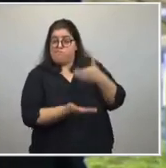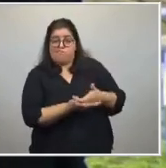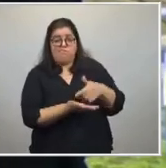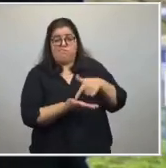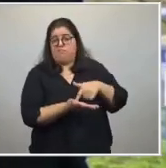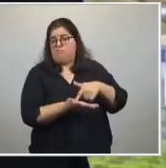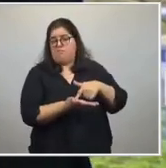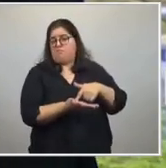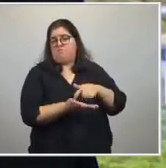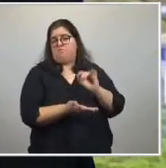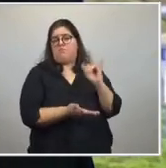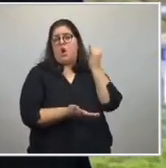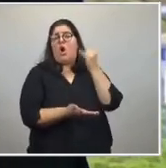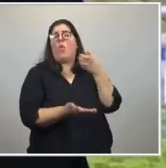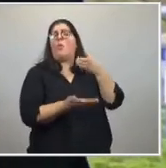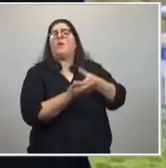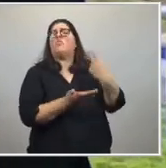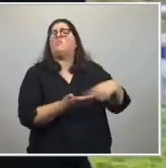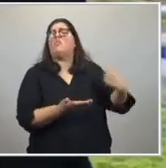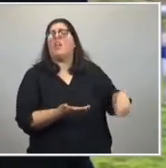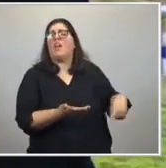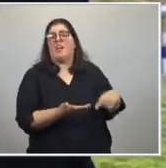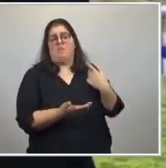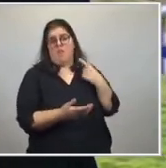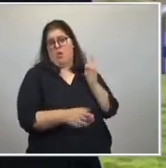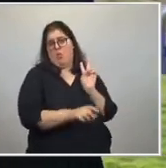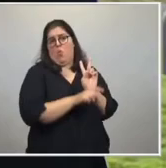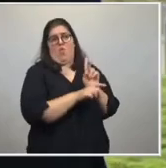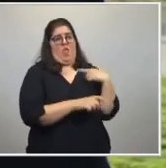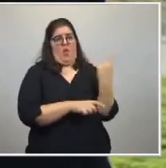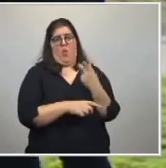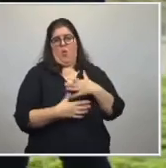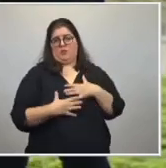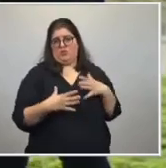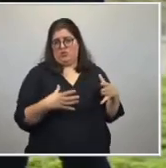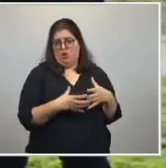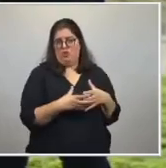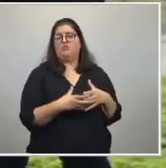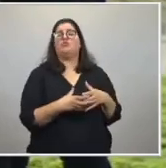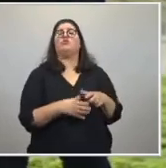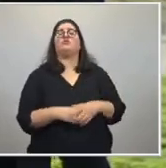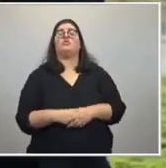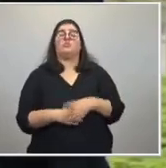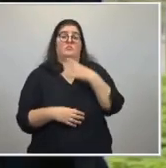que la plata en cuidar a los nuestros. Porque en definitiva